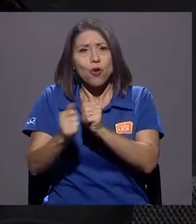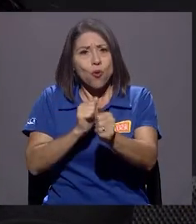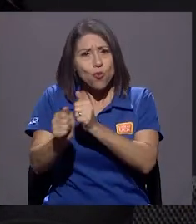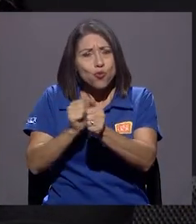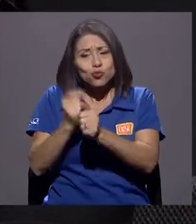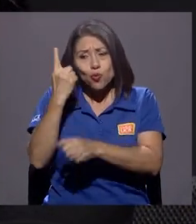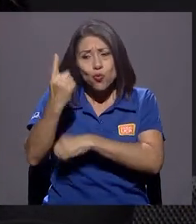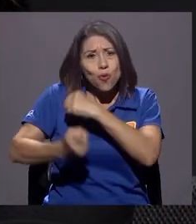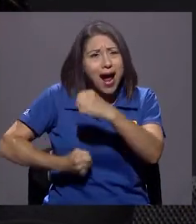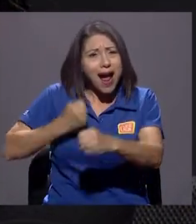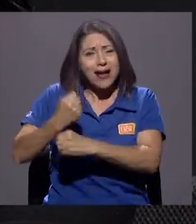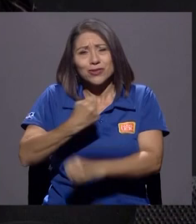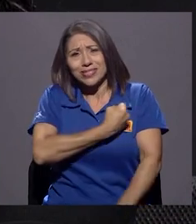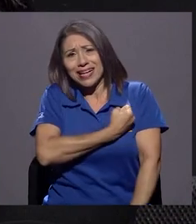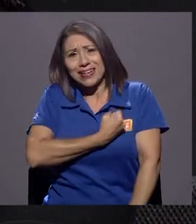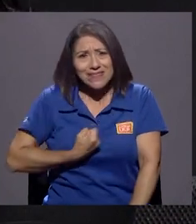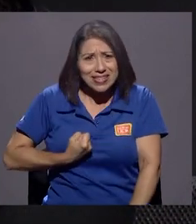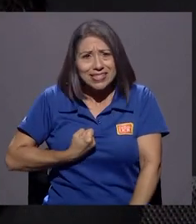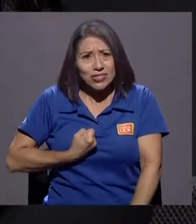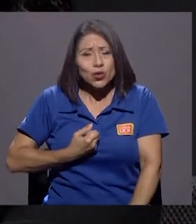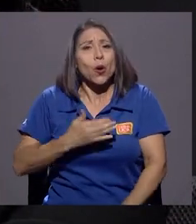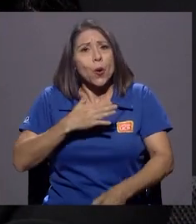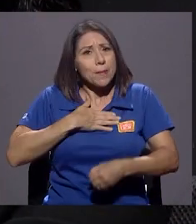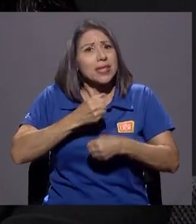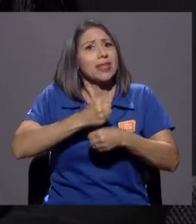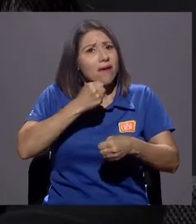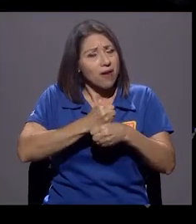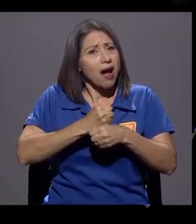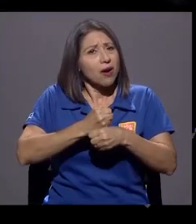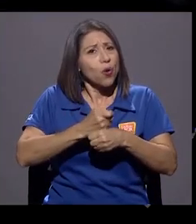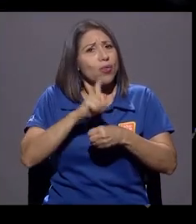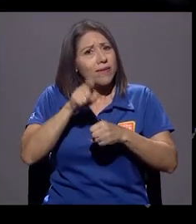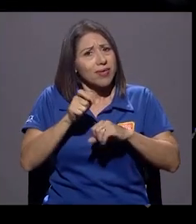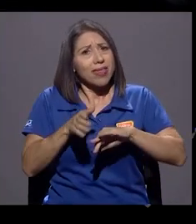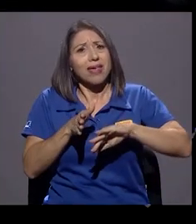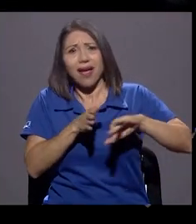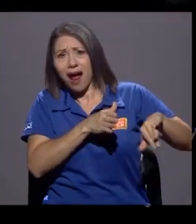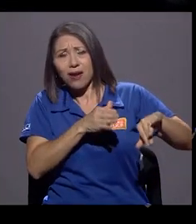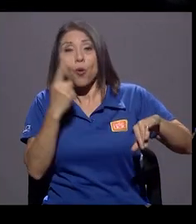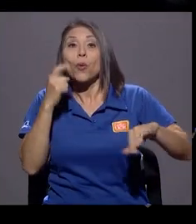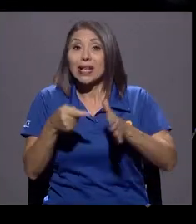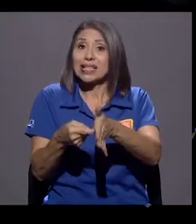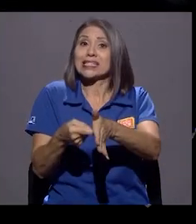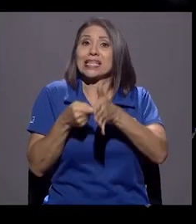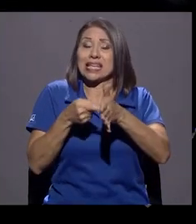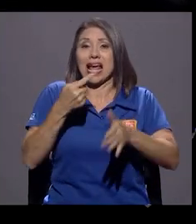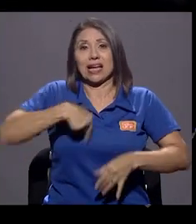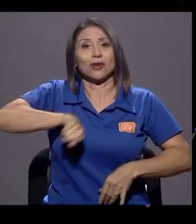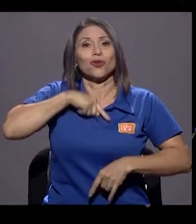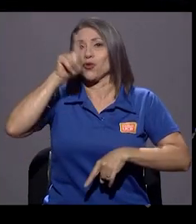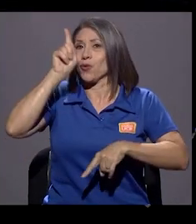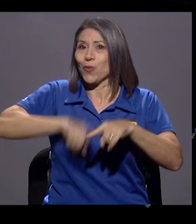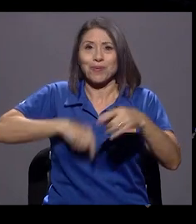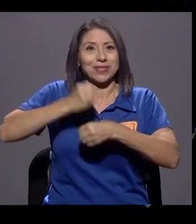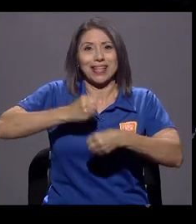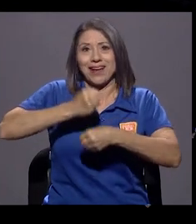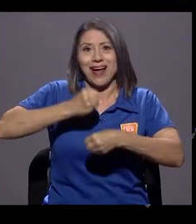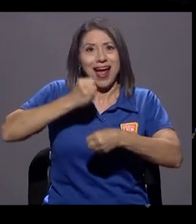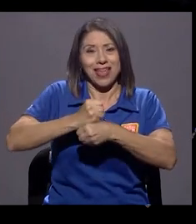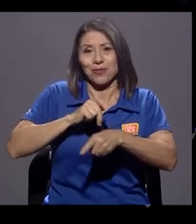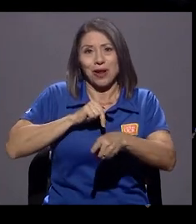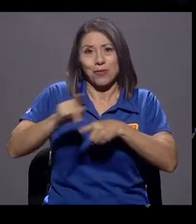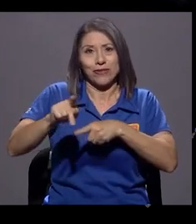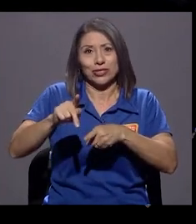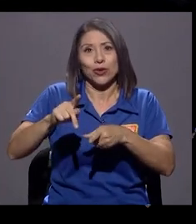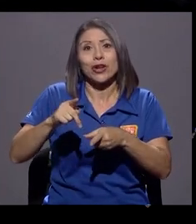un año completo de sacrificio, dejar mi trabajo porque nos exigían que no podíamos estar trabajando la profesión y recibir un subsidio que